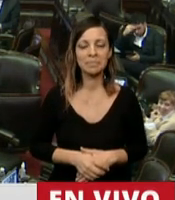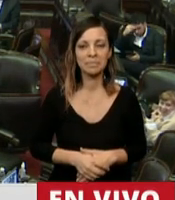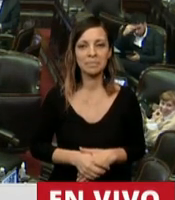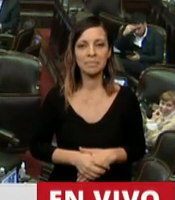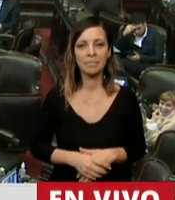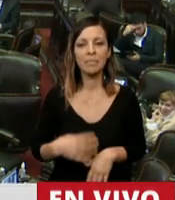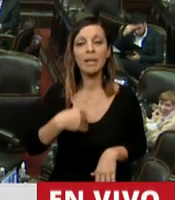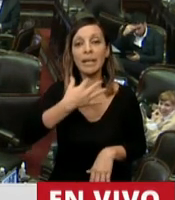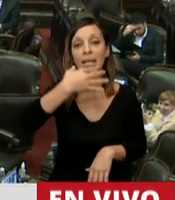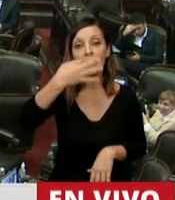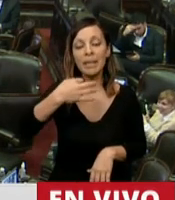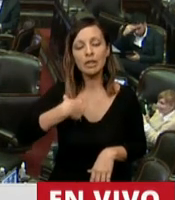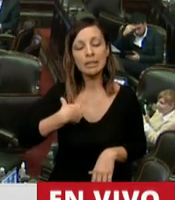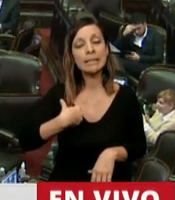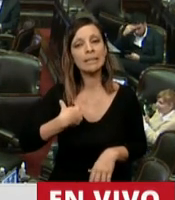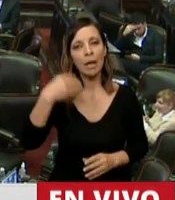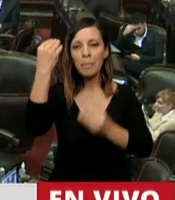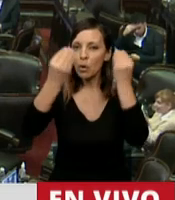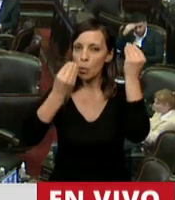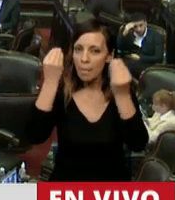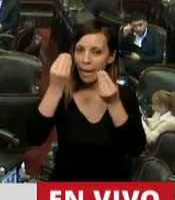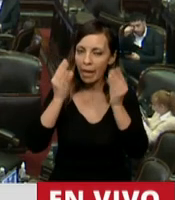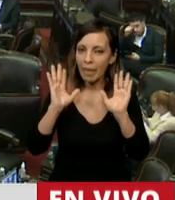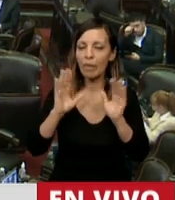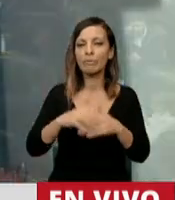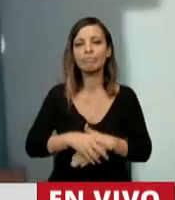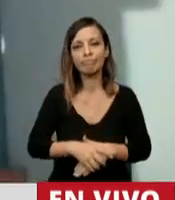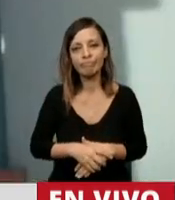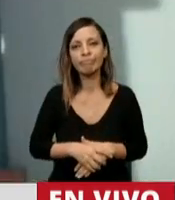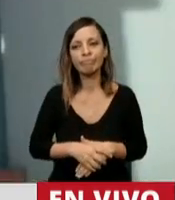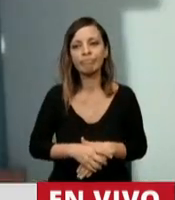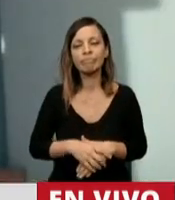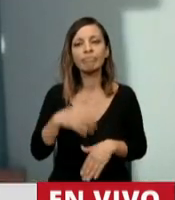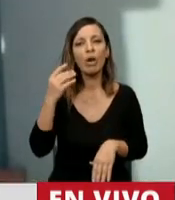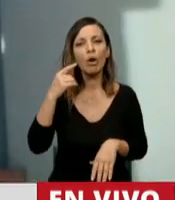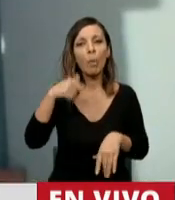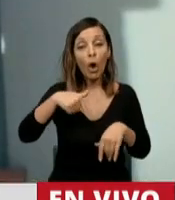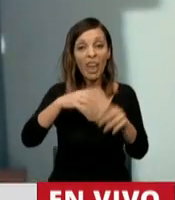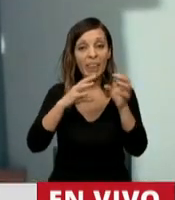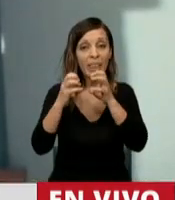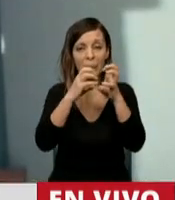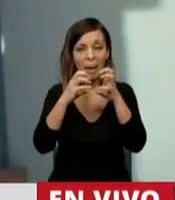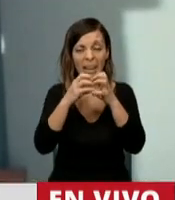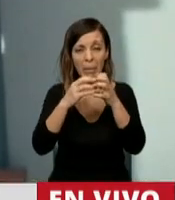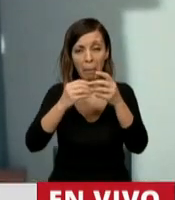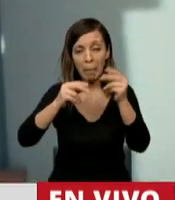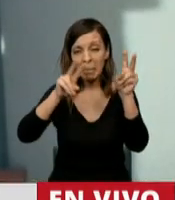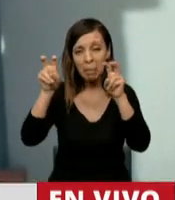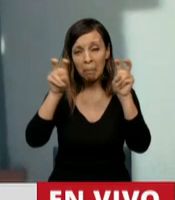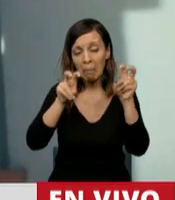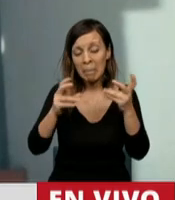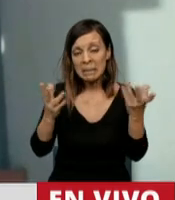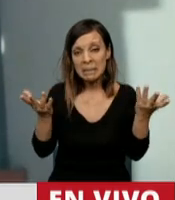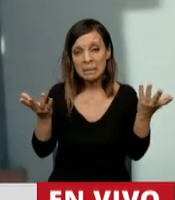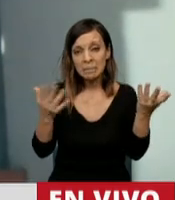La verdad que estoy un poco preocupado en cómo se ha ido degradando el debate de hoy. en los